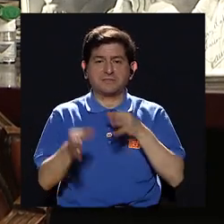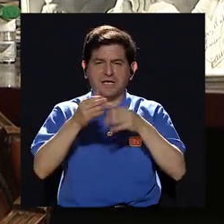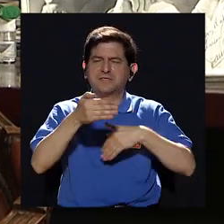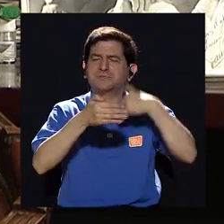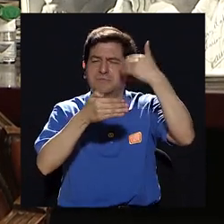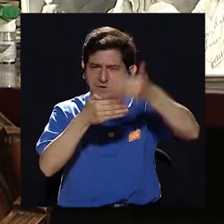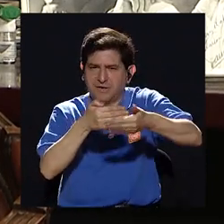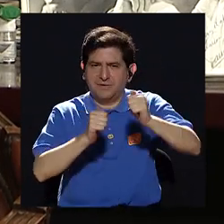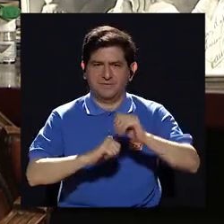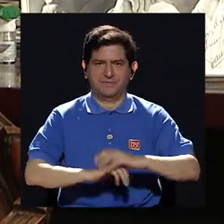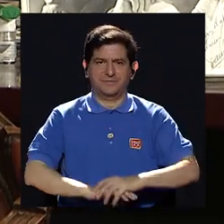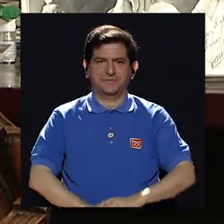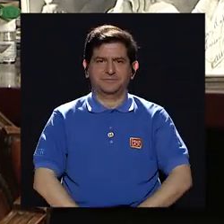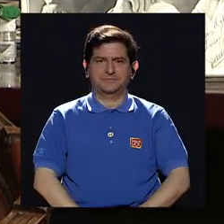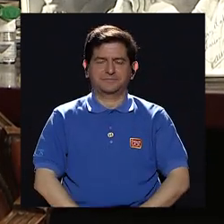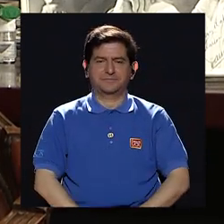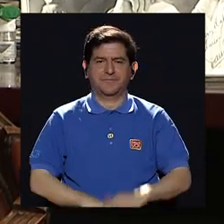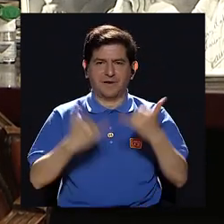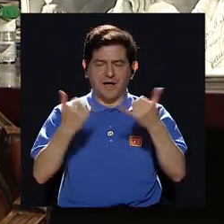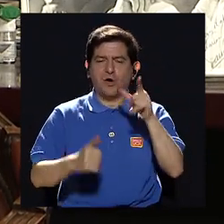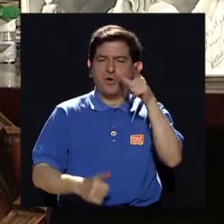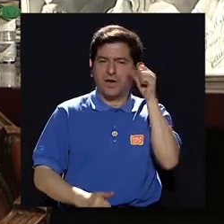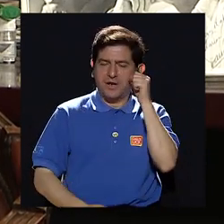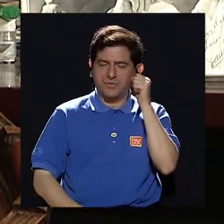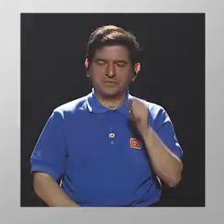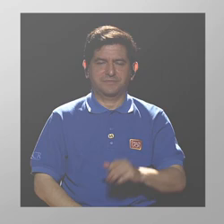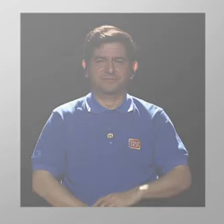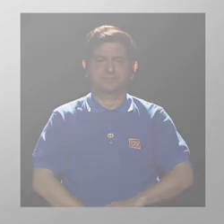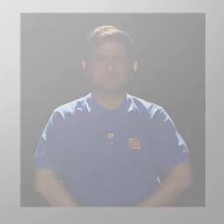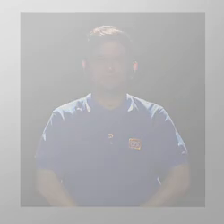comentará al regreso los dejo con don Luis Guillermo